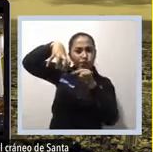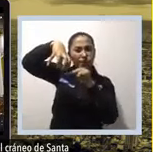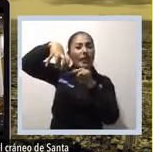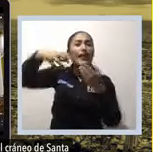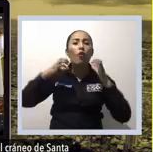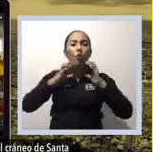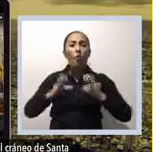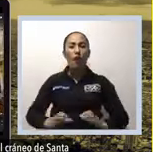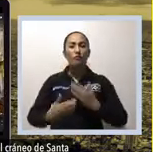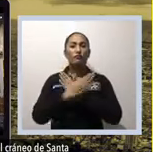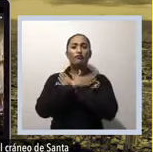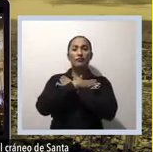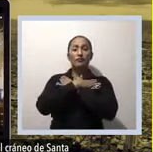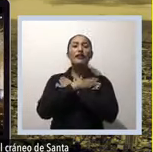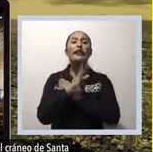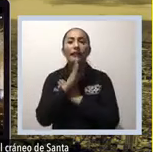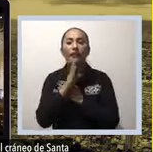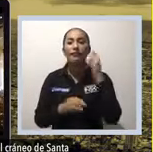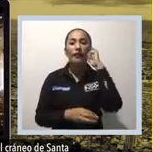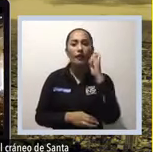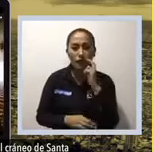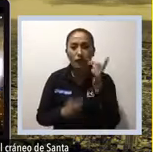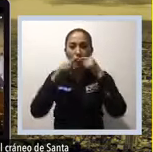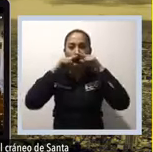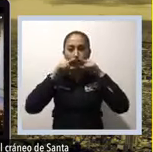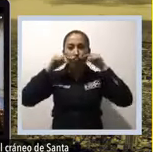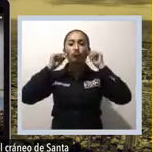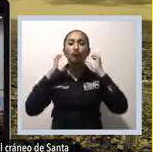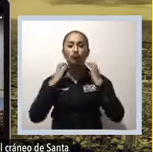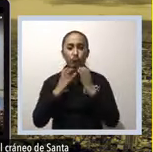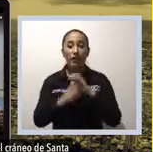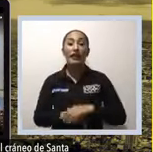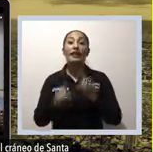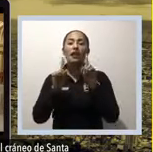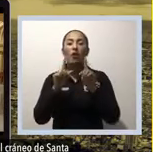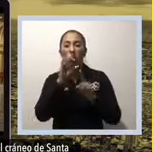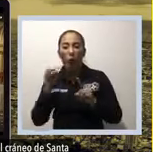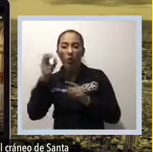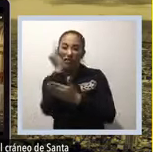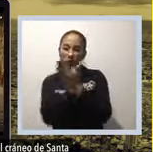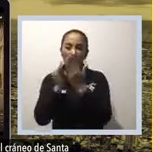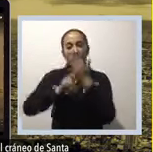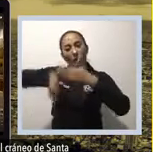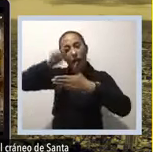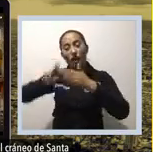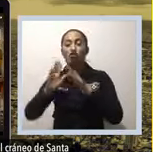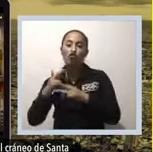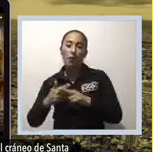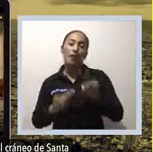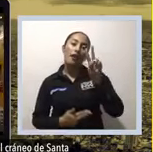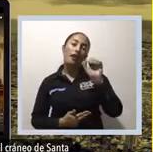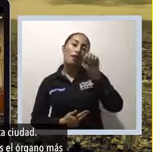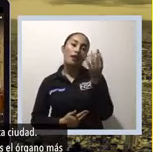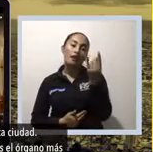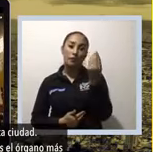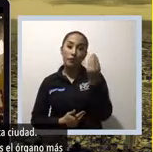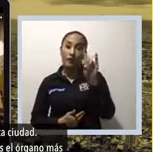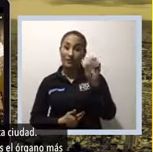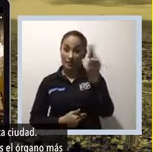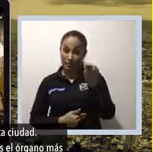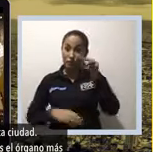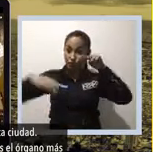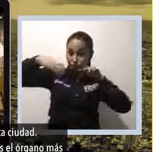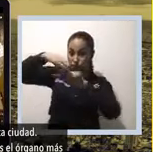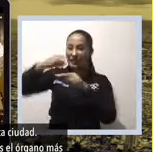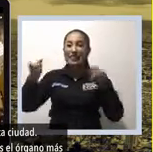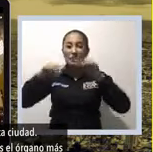Gregorio Vázquez de Arce, y reposa el cráneo de Santa Isabel de Hungría, el cual Monseñor Zapata trae cuando